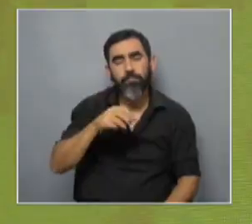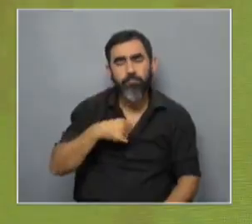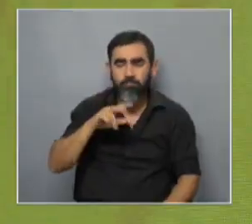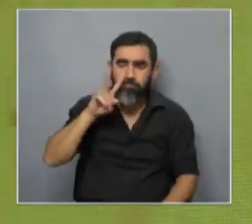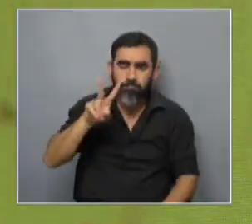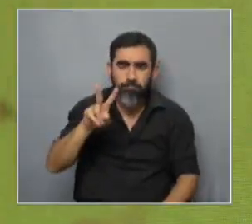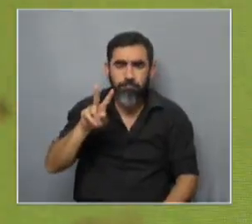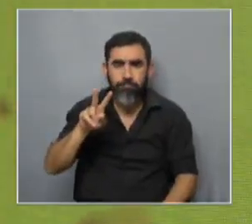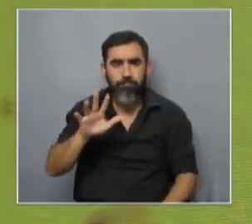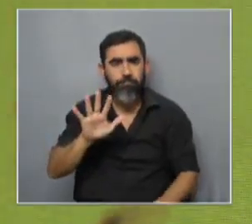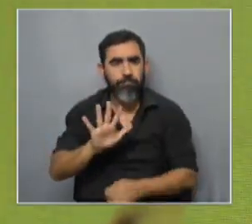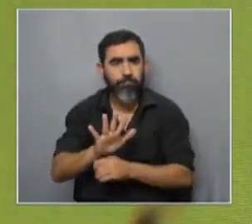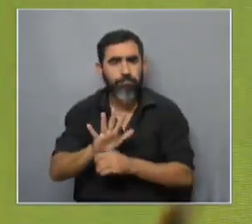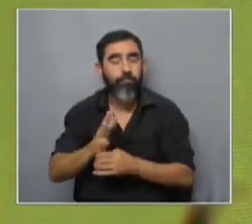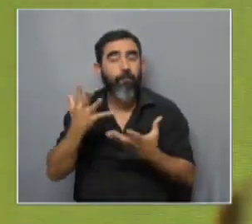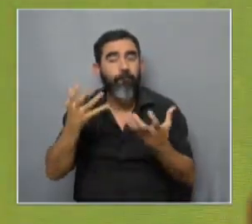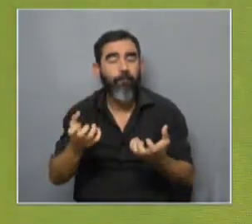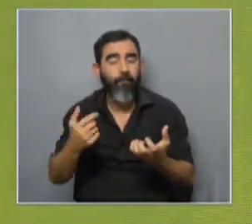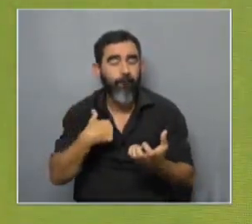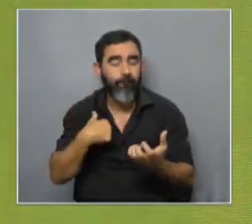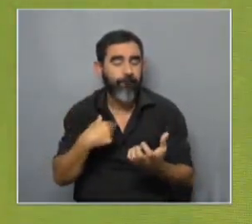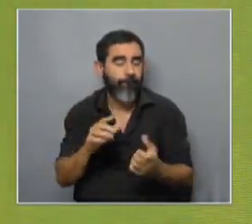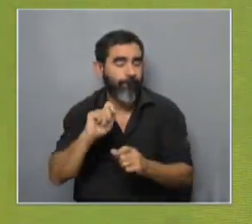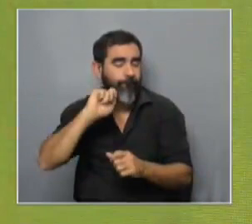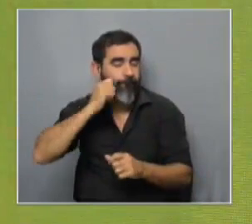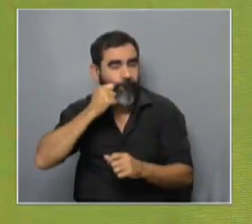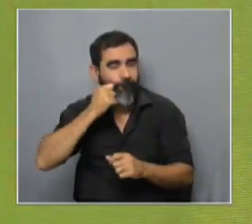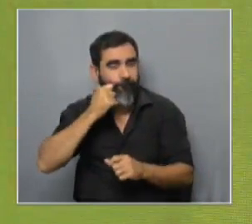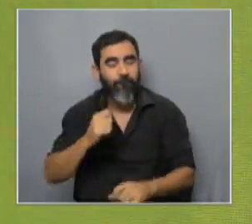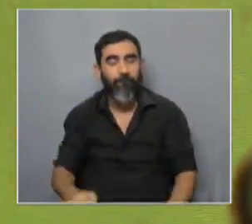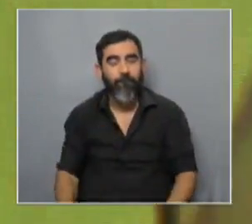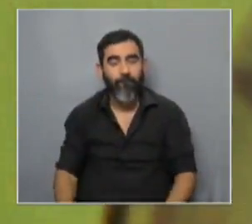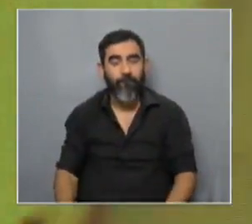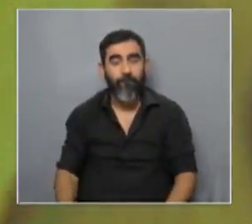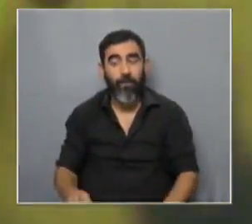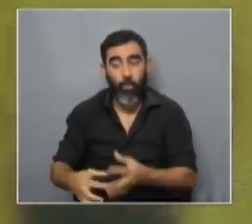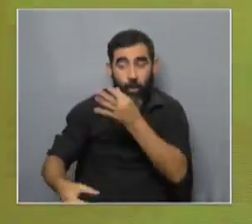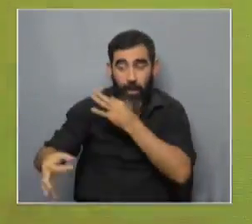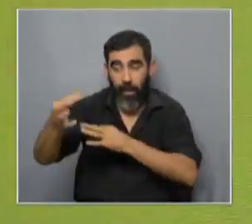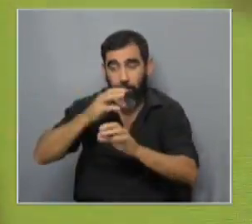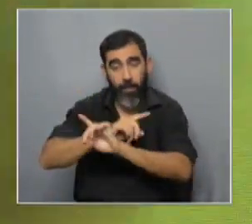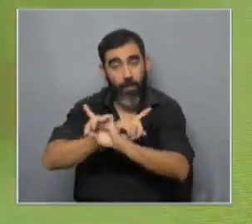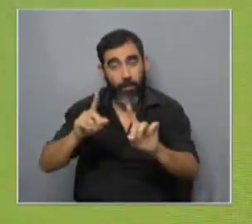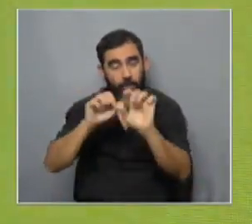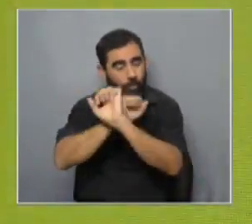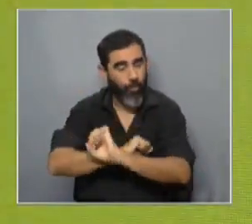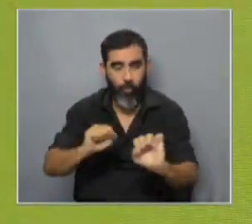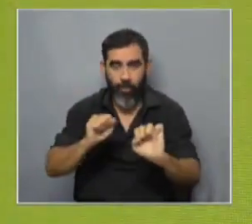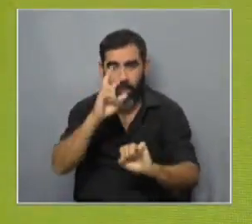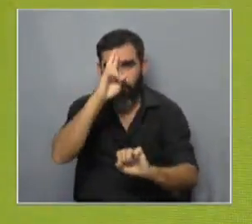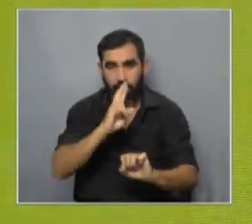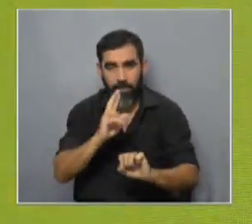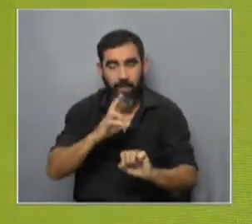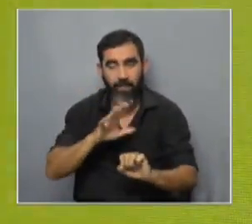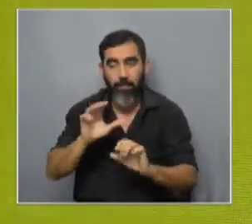y dan ganas de que sean mascotas pero bueno ellos explicaban bien que no que no puede ser no son razas